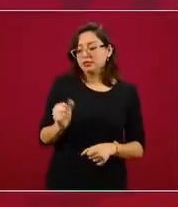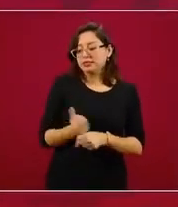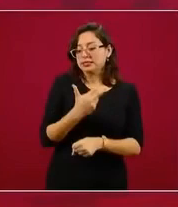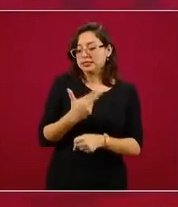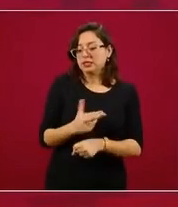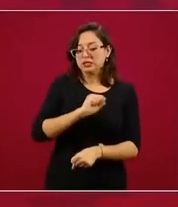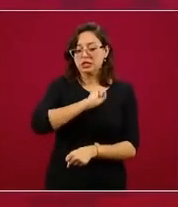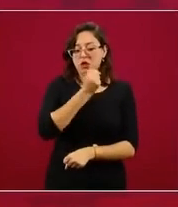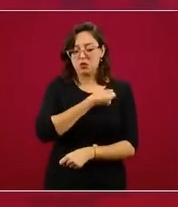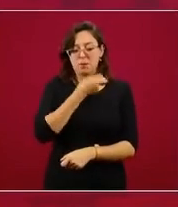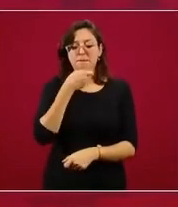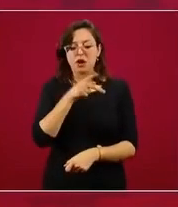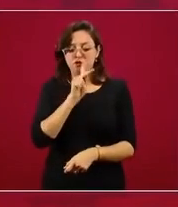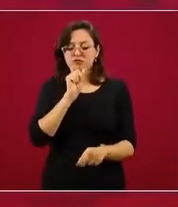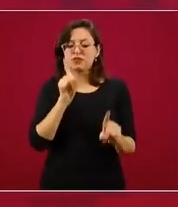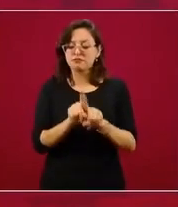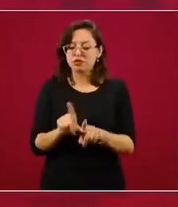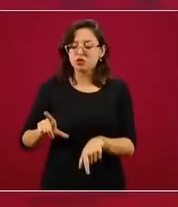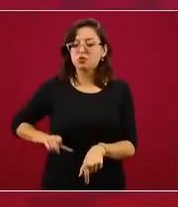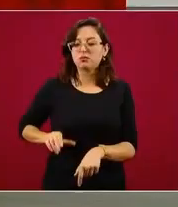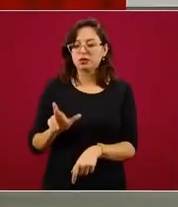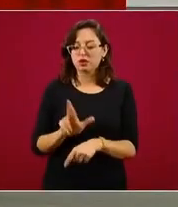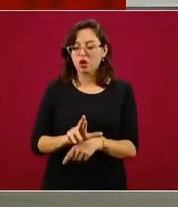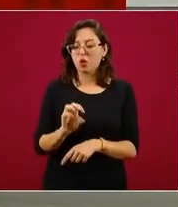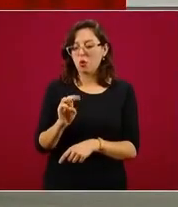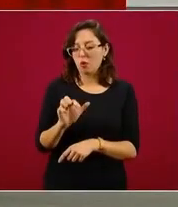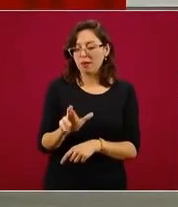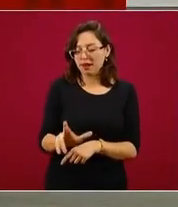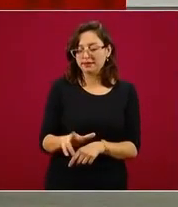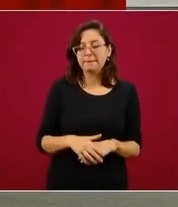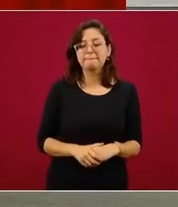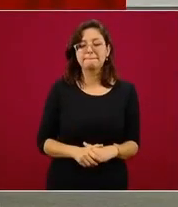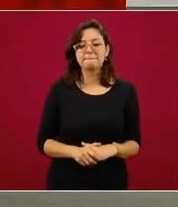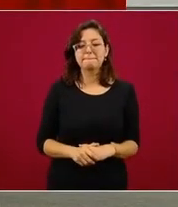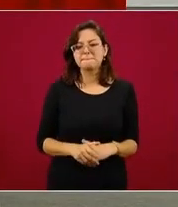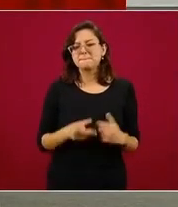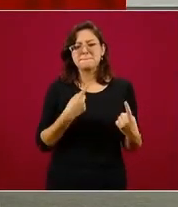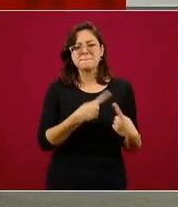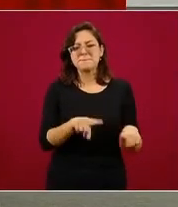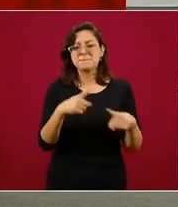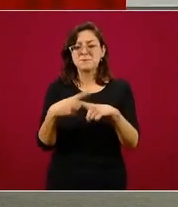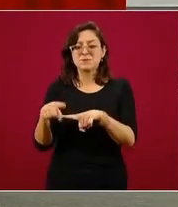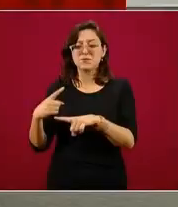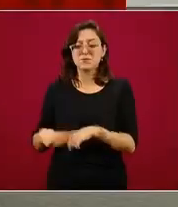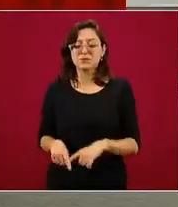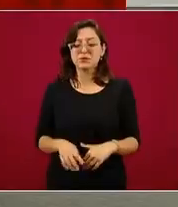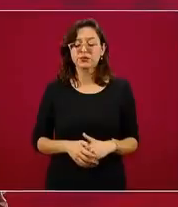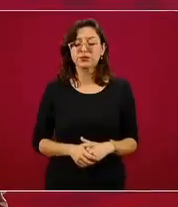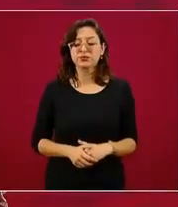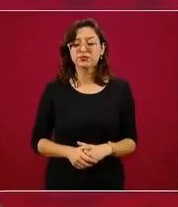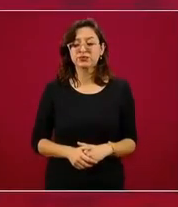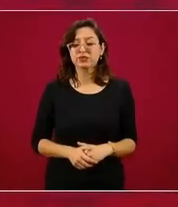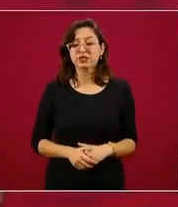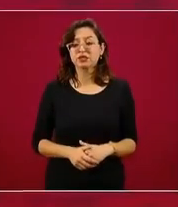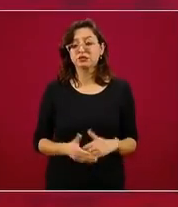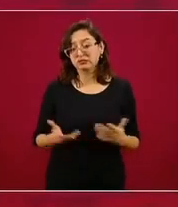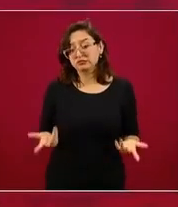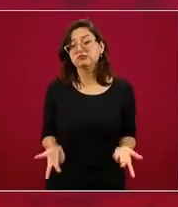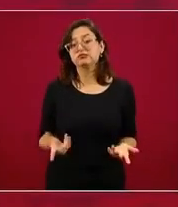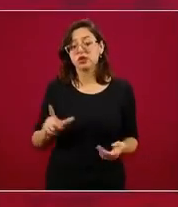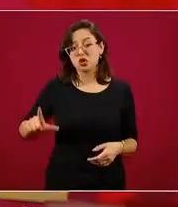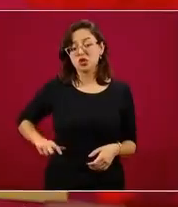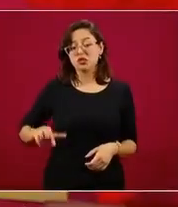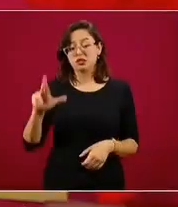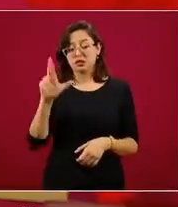pero también con el propio gobernador Omar Fallad, entre otros, espero no estar omitiendo algunos… el